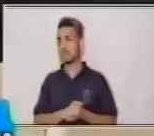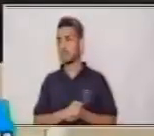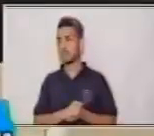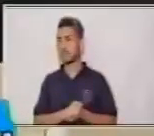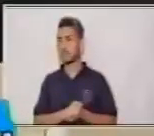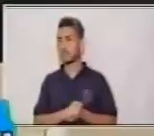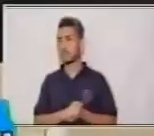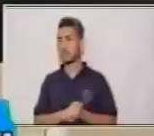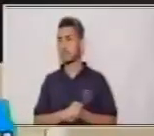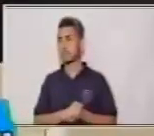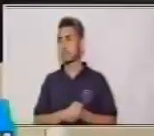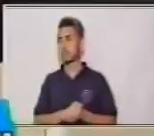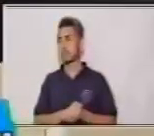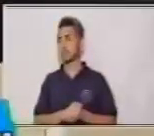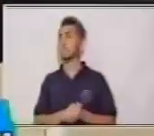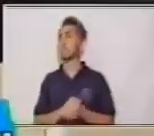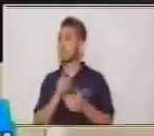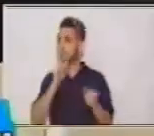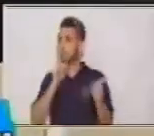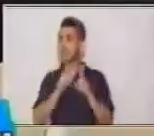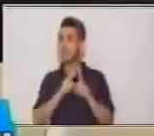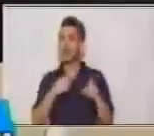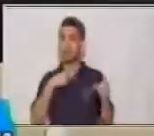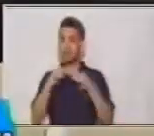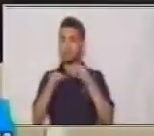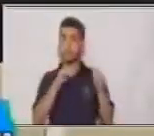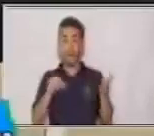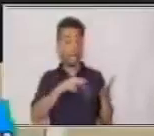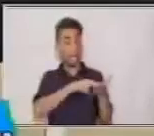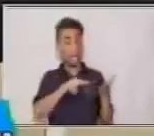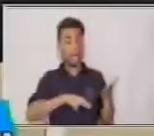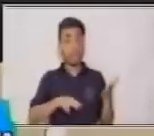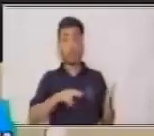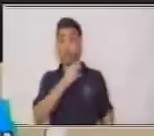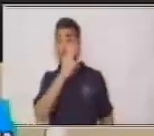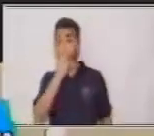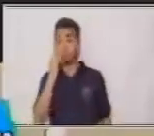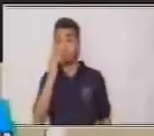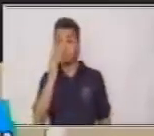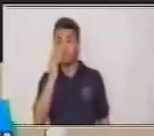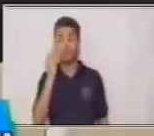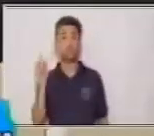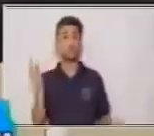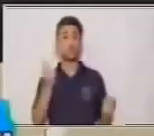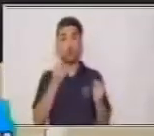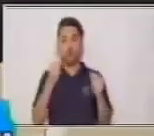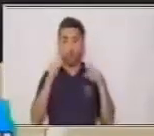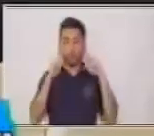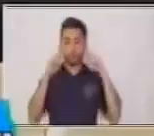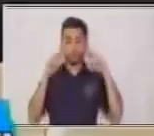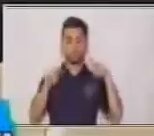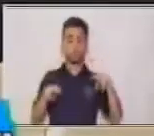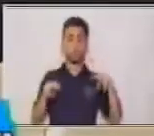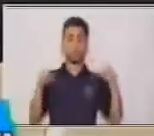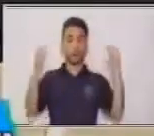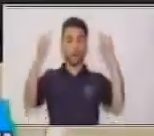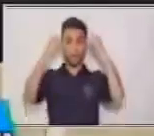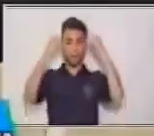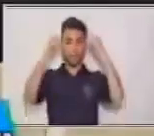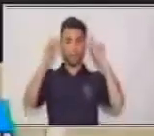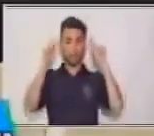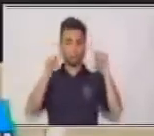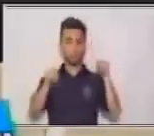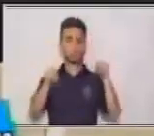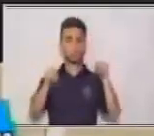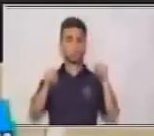se da solo con la vista y la mente. Es muy recomendada